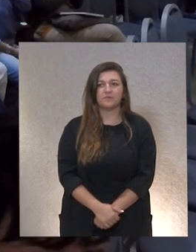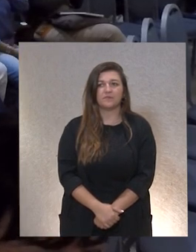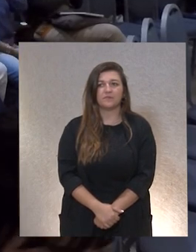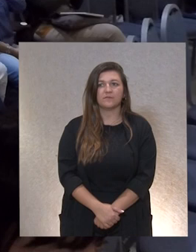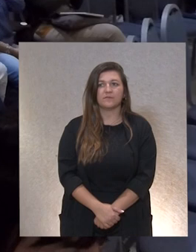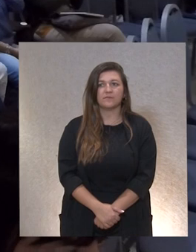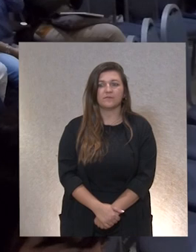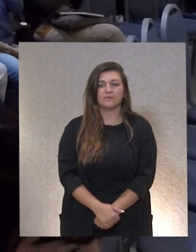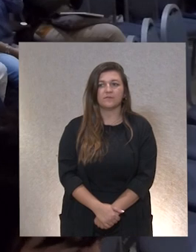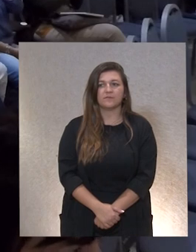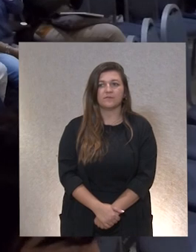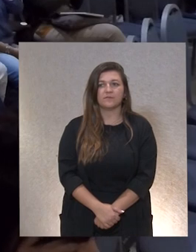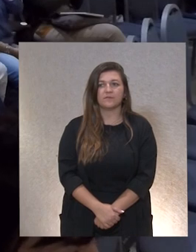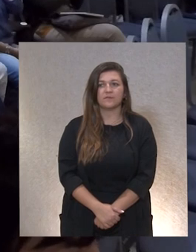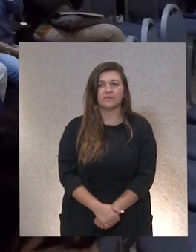mucho trabajo